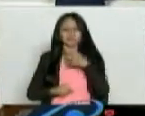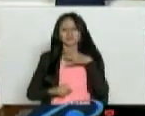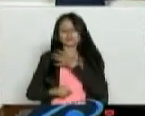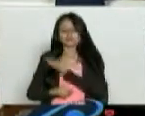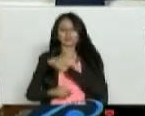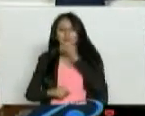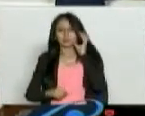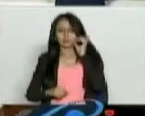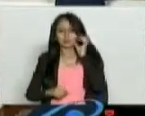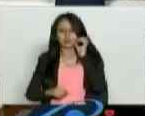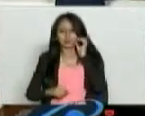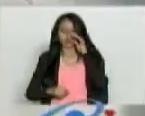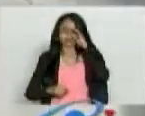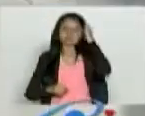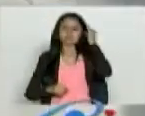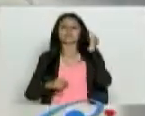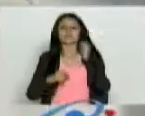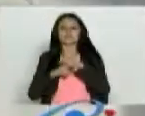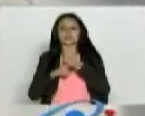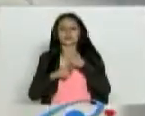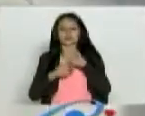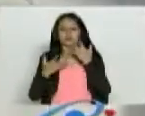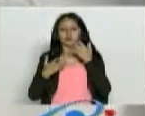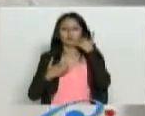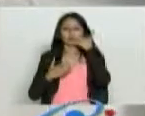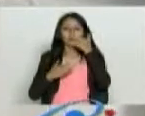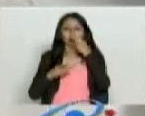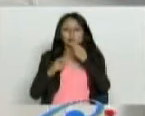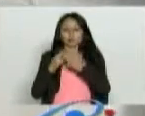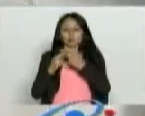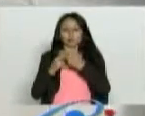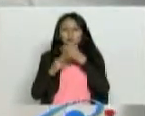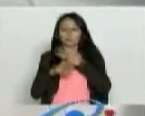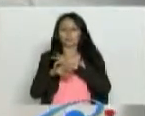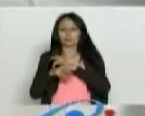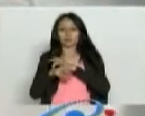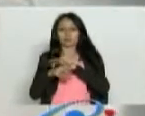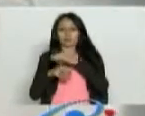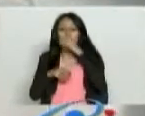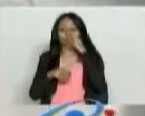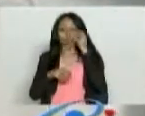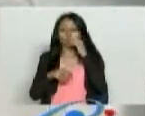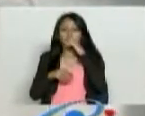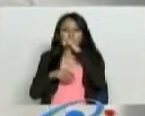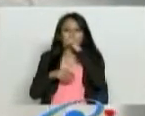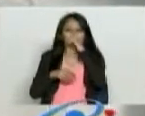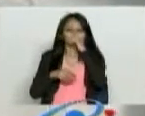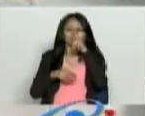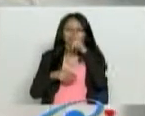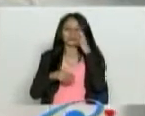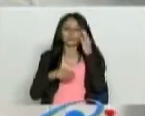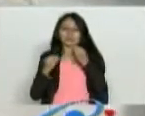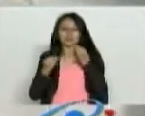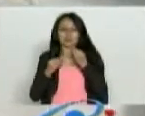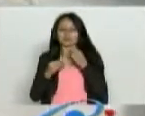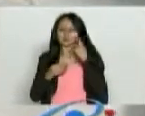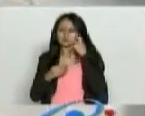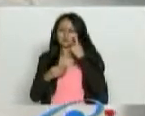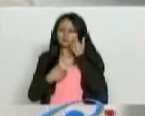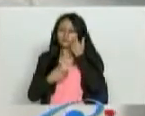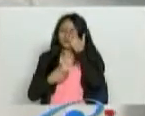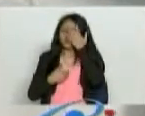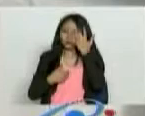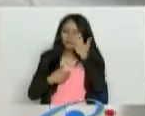haciendo nosotros ahora en Pereira. Yo les voy a dar el teléfono del médico para que ustedes lo tengan. Él va a estar también con nosotros